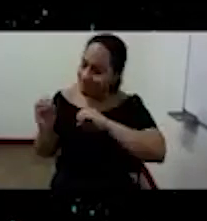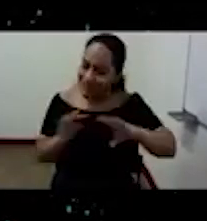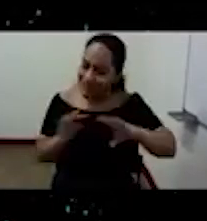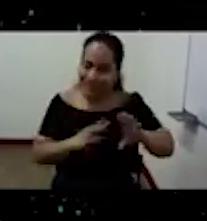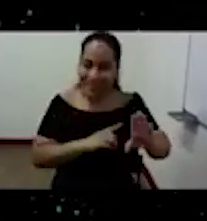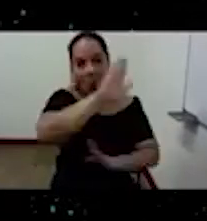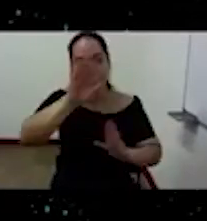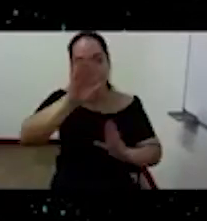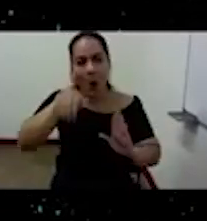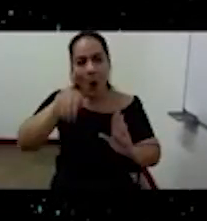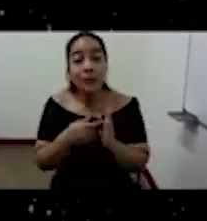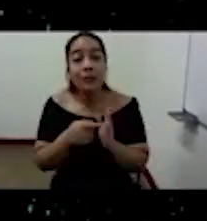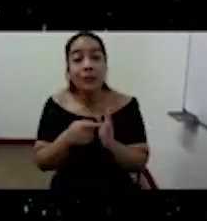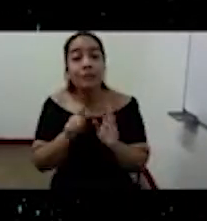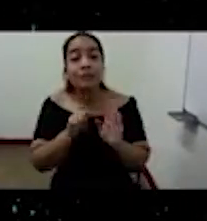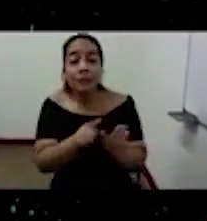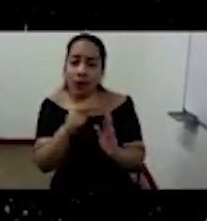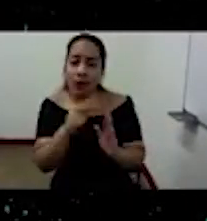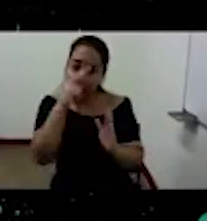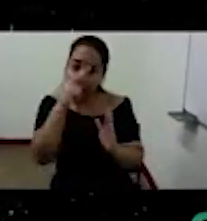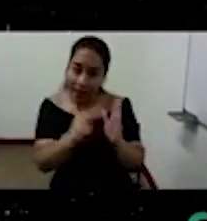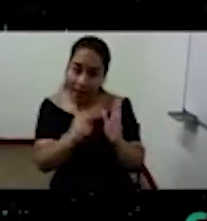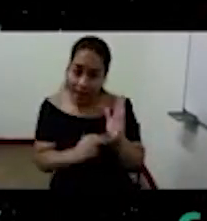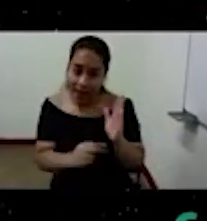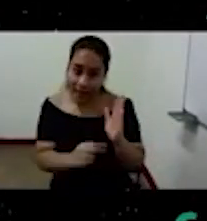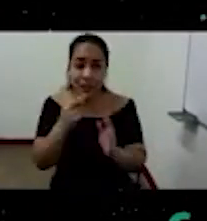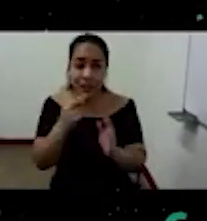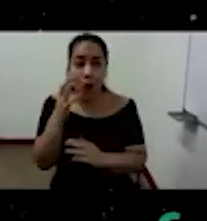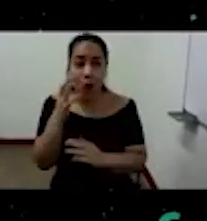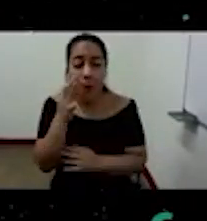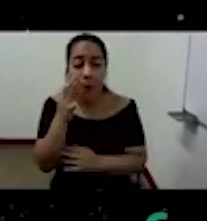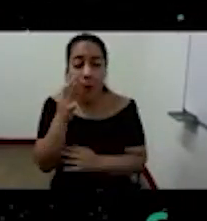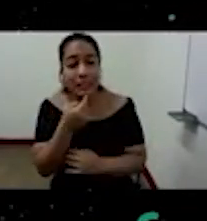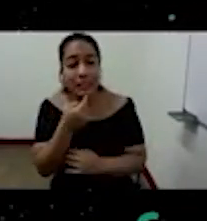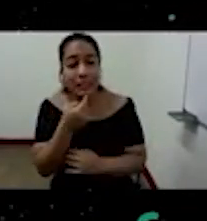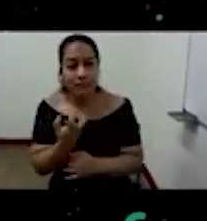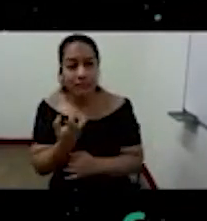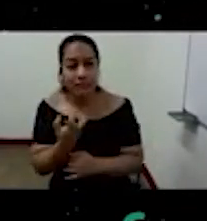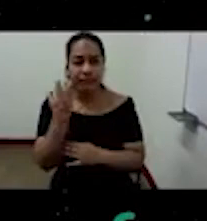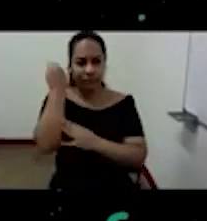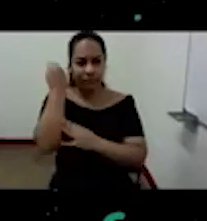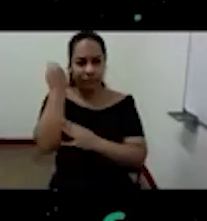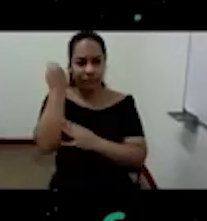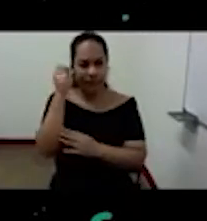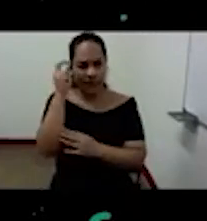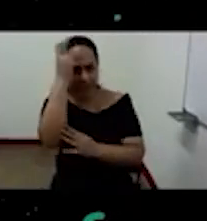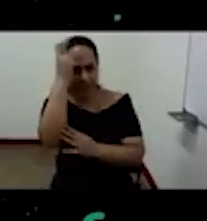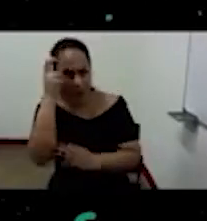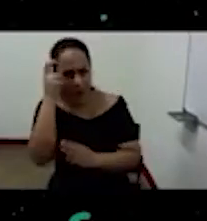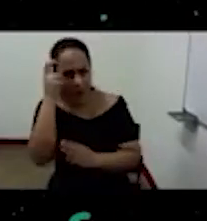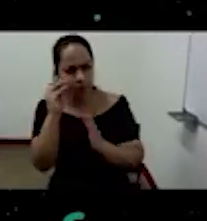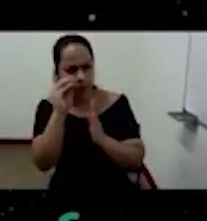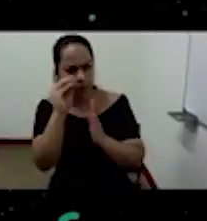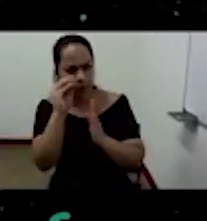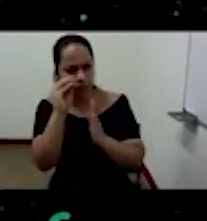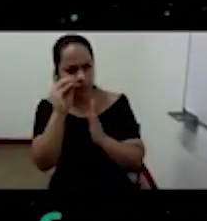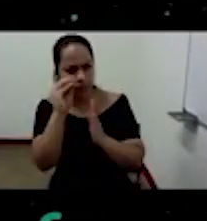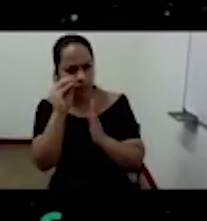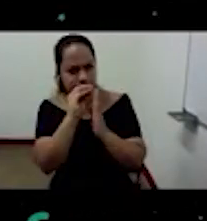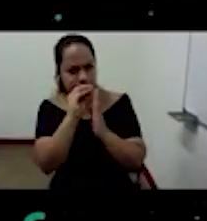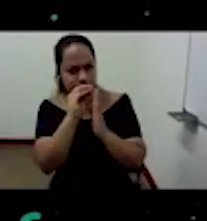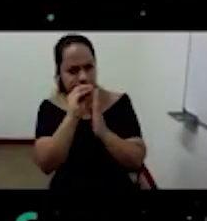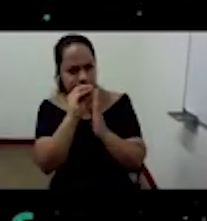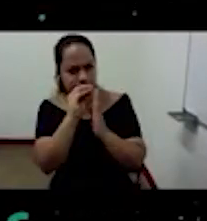ruptura que Anders teorizó en los años 50 y